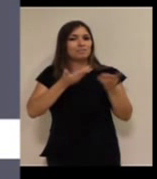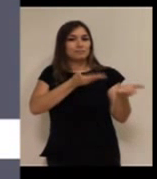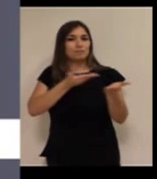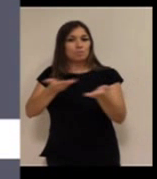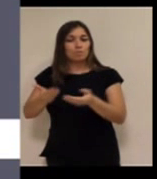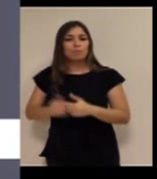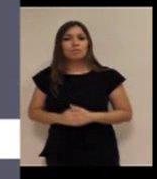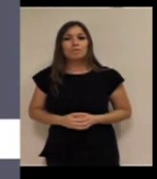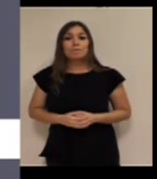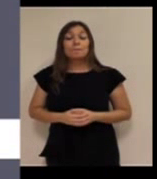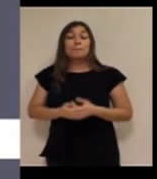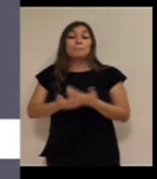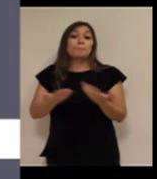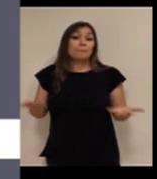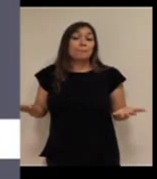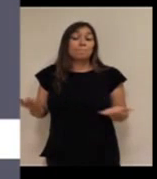casos